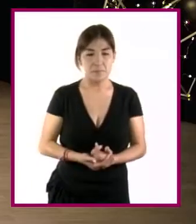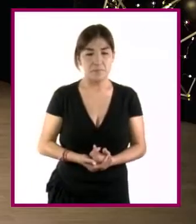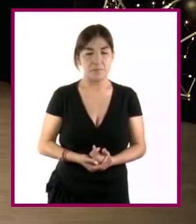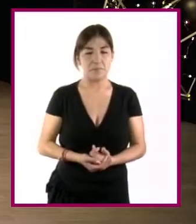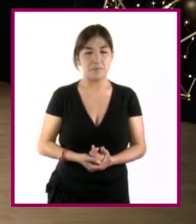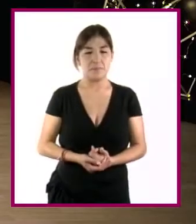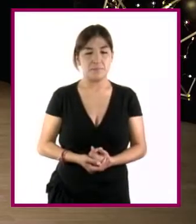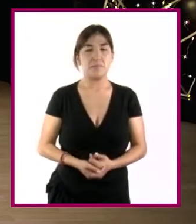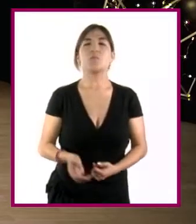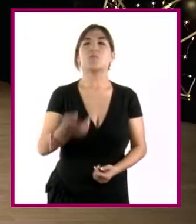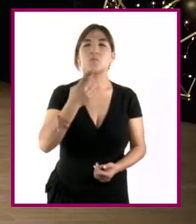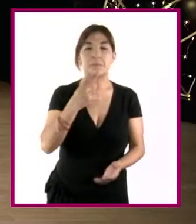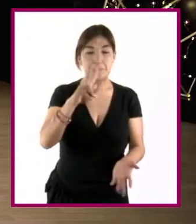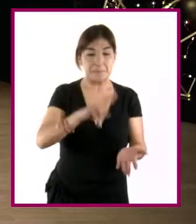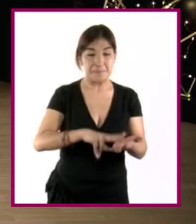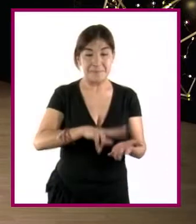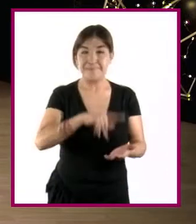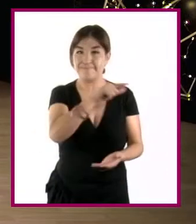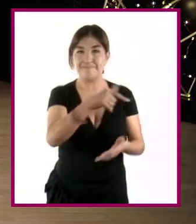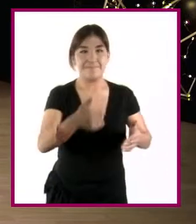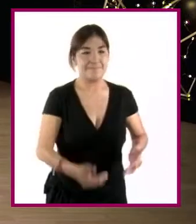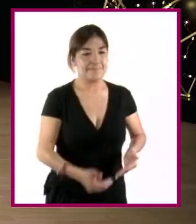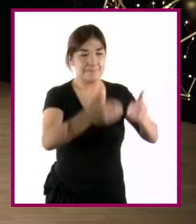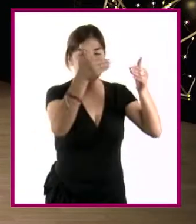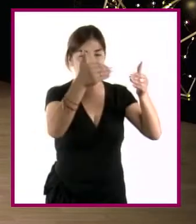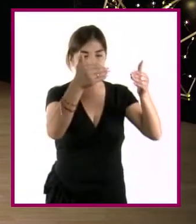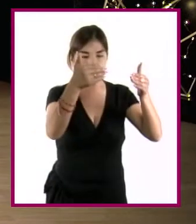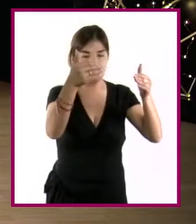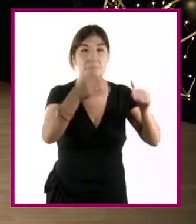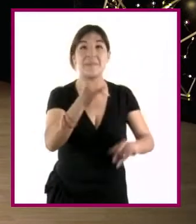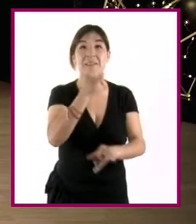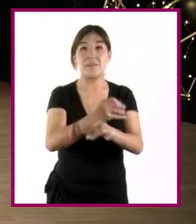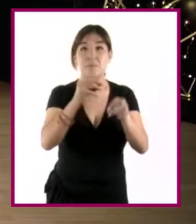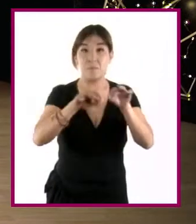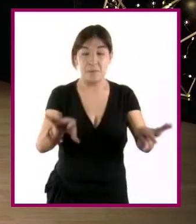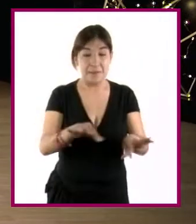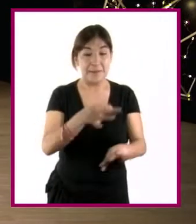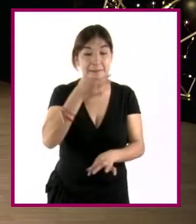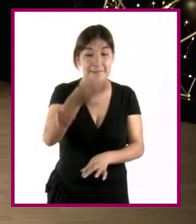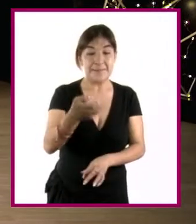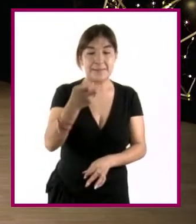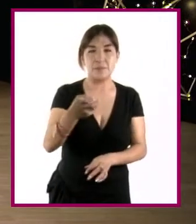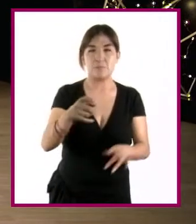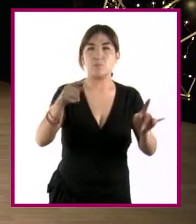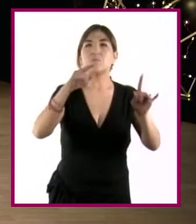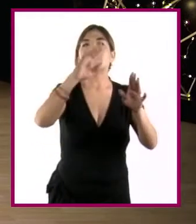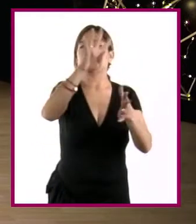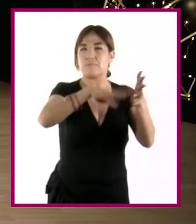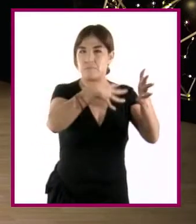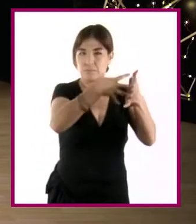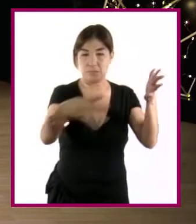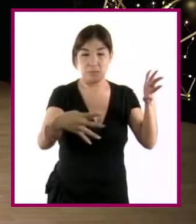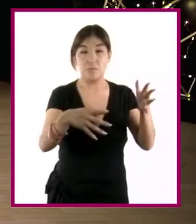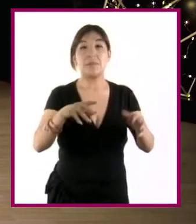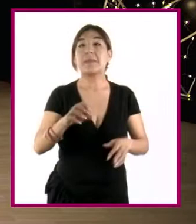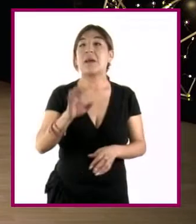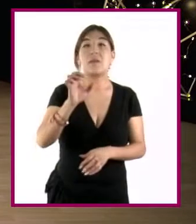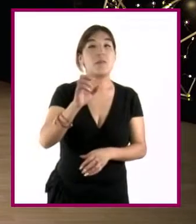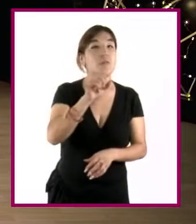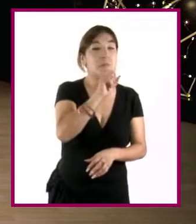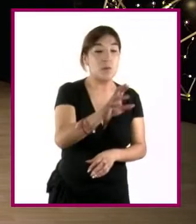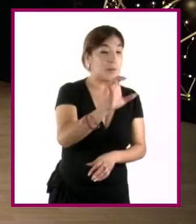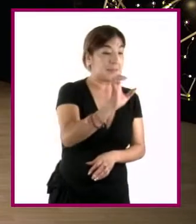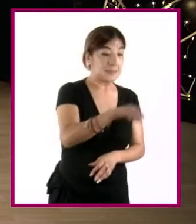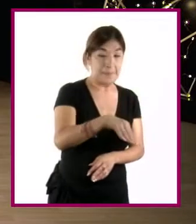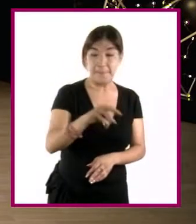Vamos a usar los valores de una de las paredes. Vaciamos la información que tenemos en un cuadro. Acuérdate que las unidades deben ser las mismas.